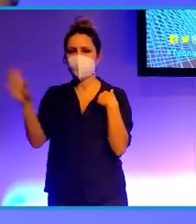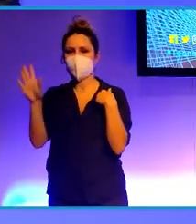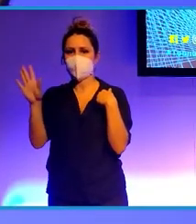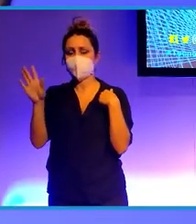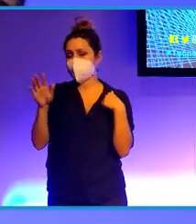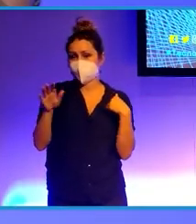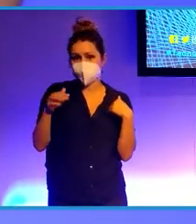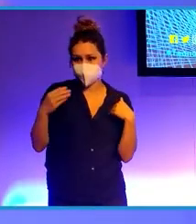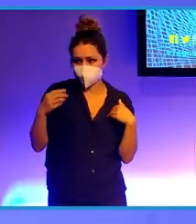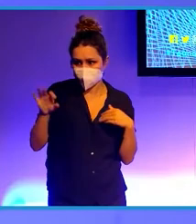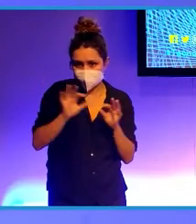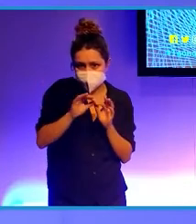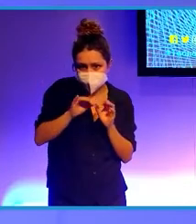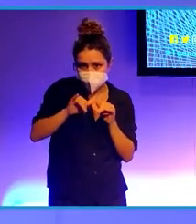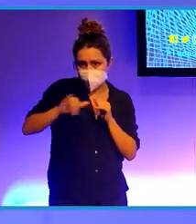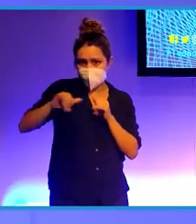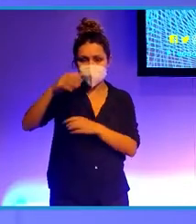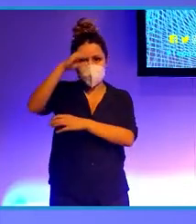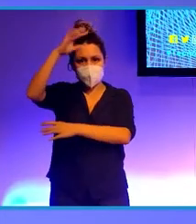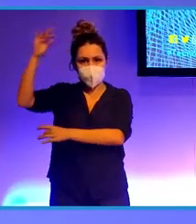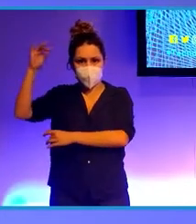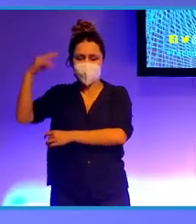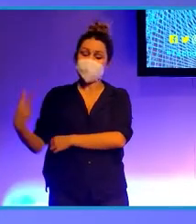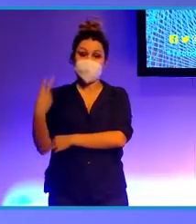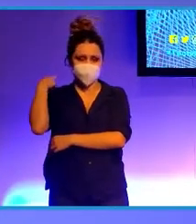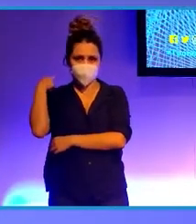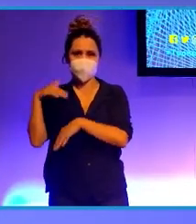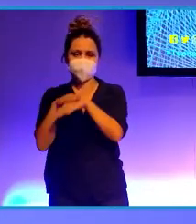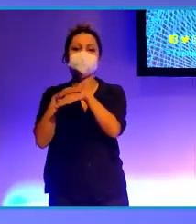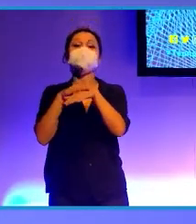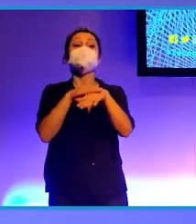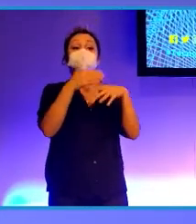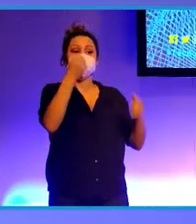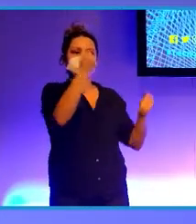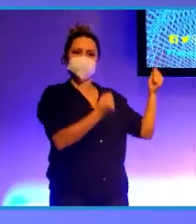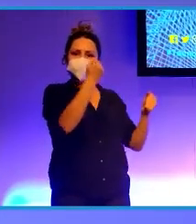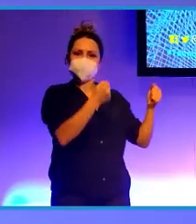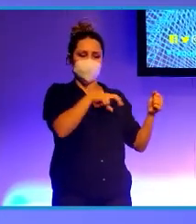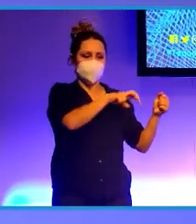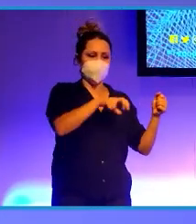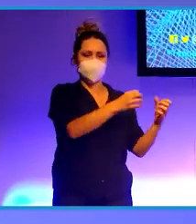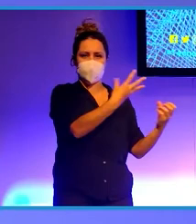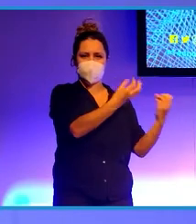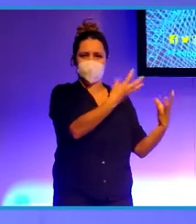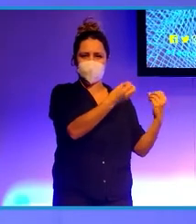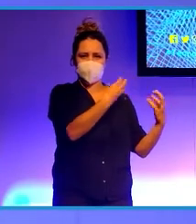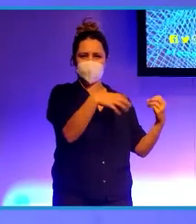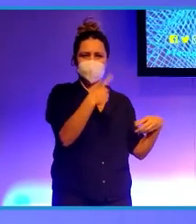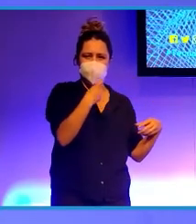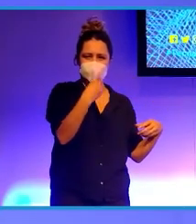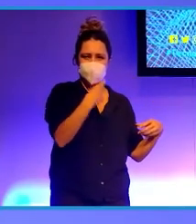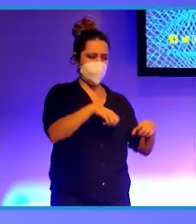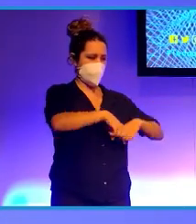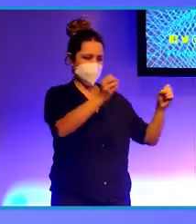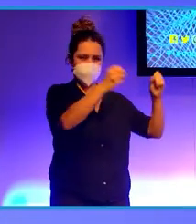encontraba nada aquí mismo, en las medianías de Ico de los vinos. El lugar idóneo para llevar un vehículo lleno de pilotos rojos. Conseguí llegar después